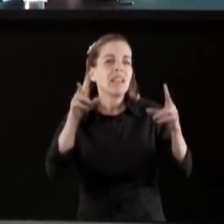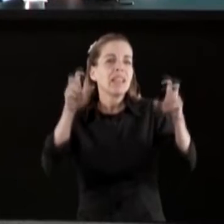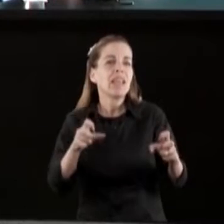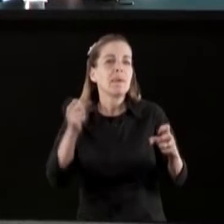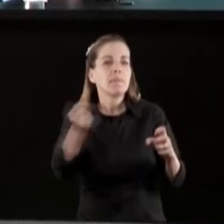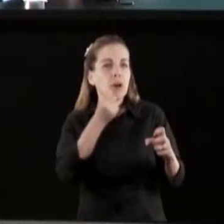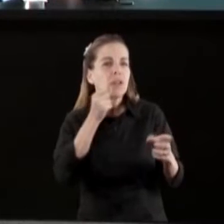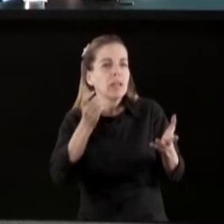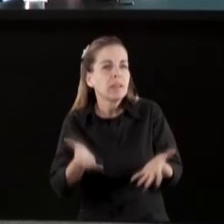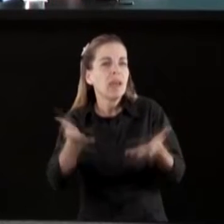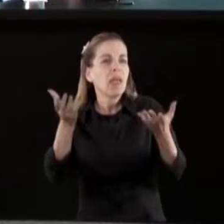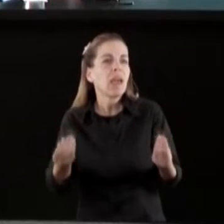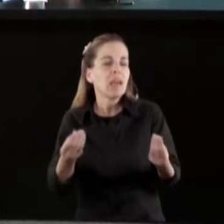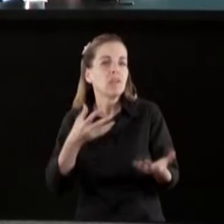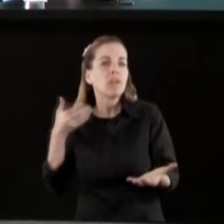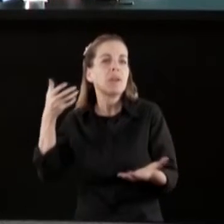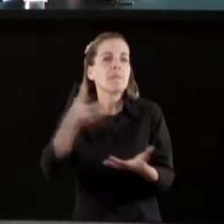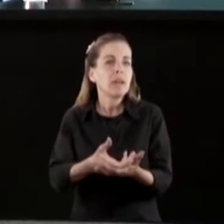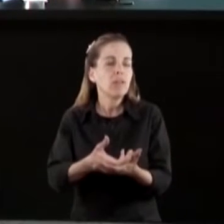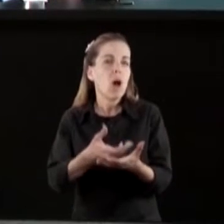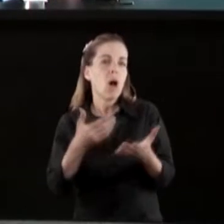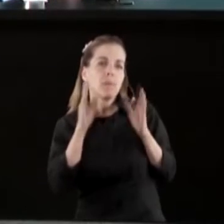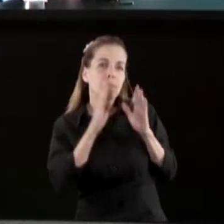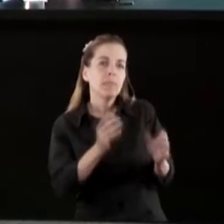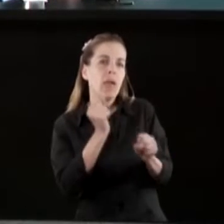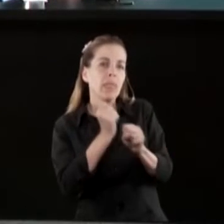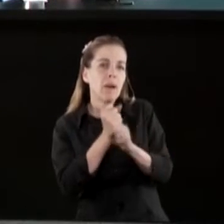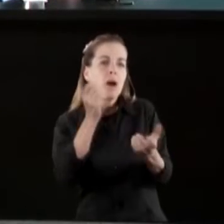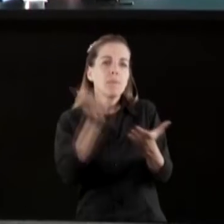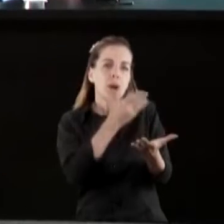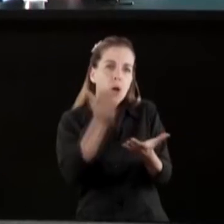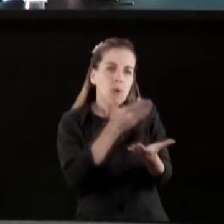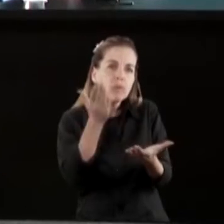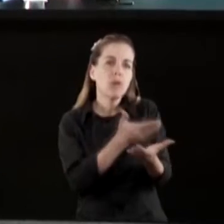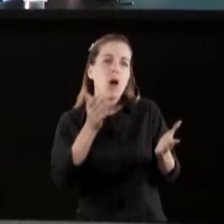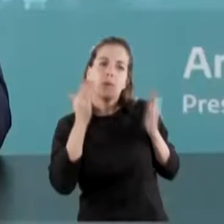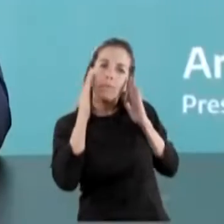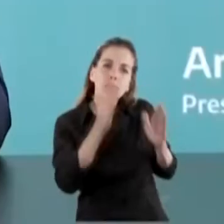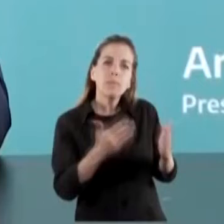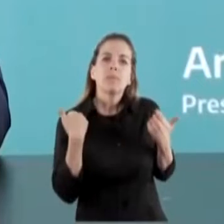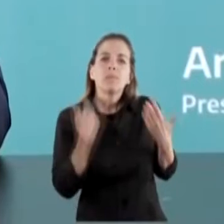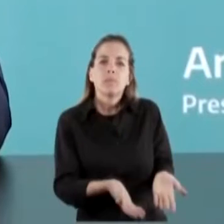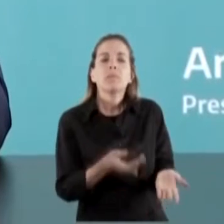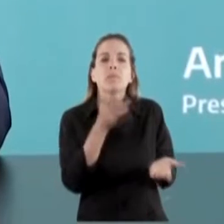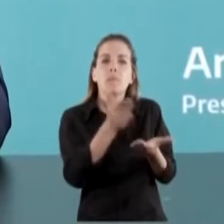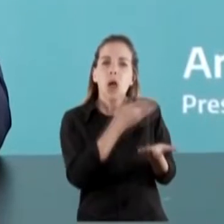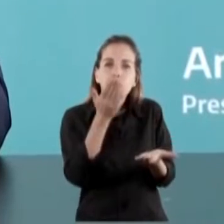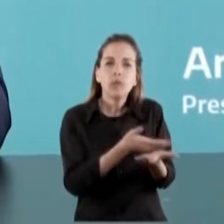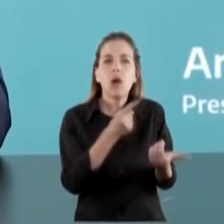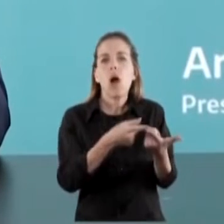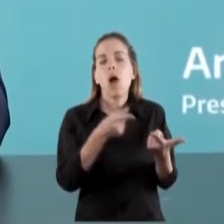es la inversión en producción, en seguir agregando valor, privilegiar las